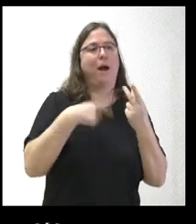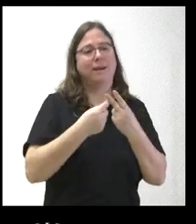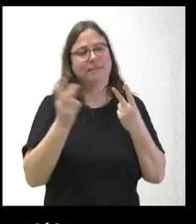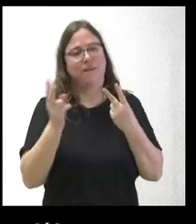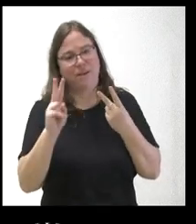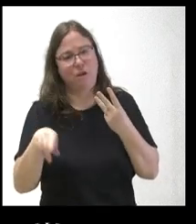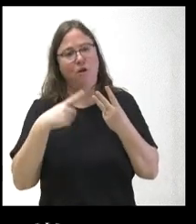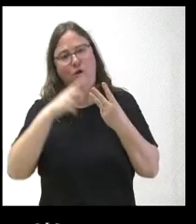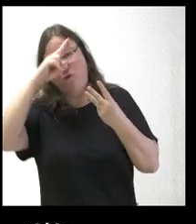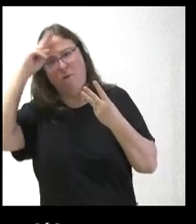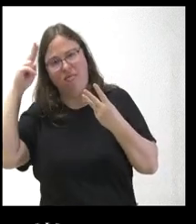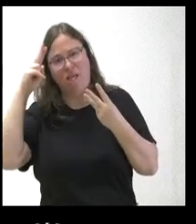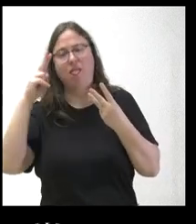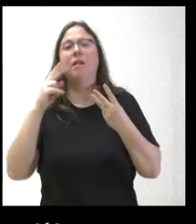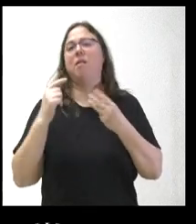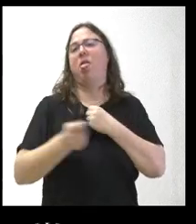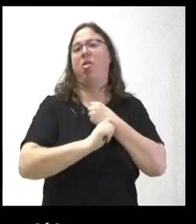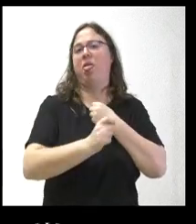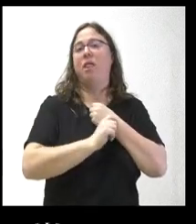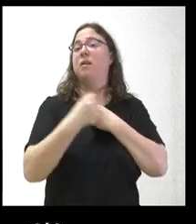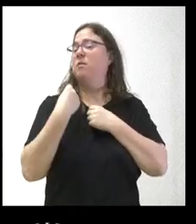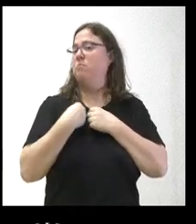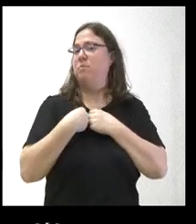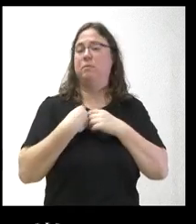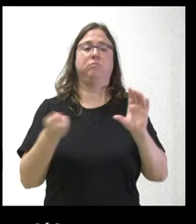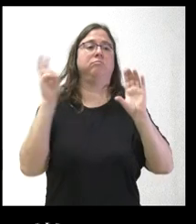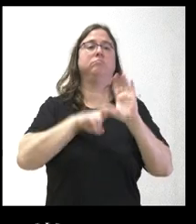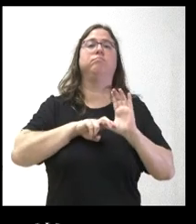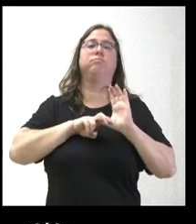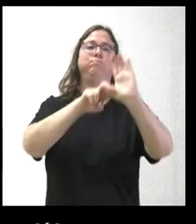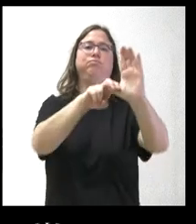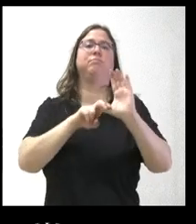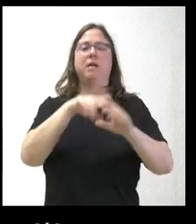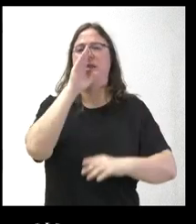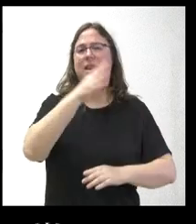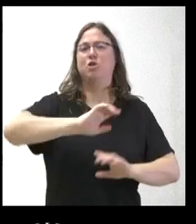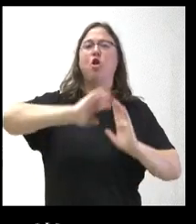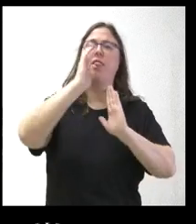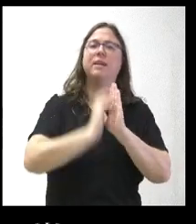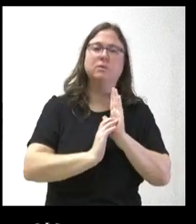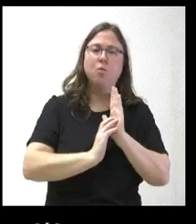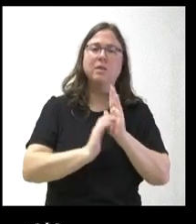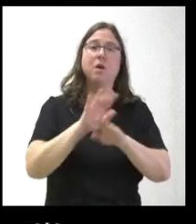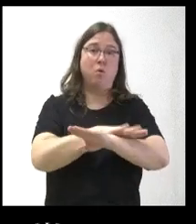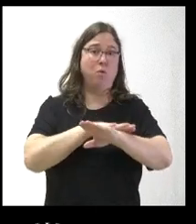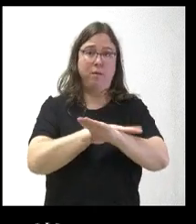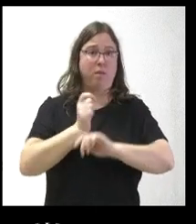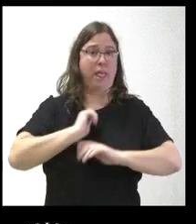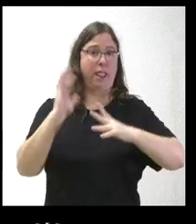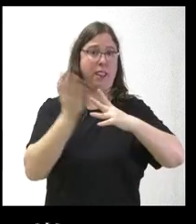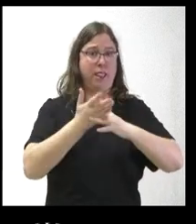Valencia y otro hasta Madrid, sino que el mismo viajero pudiera montar, pudiera beneficiarse esos descuentos que del Gobierno son del 50%